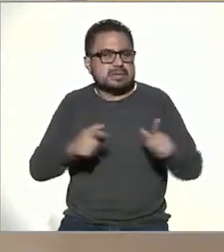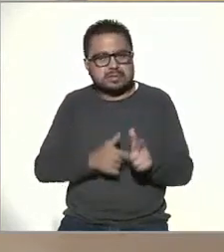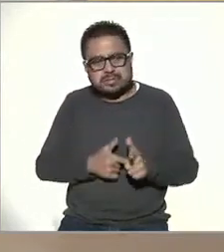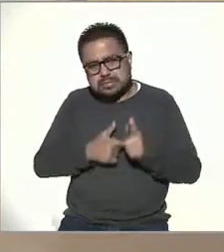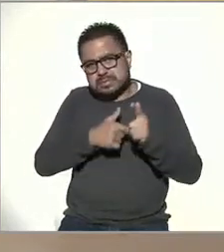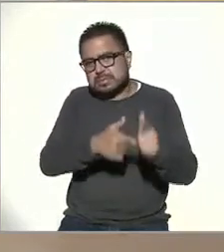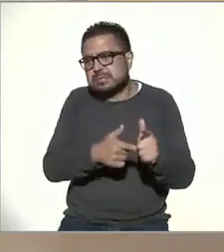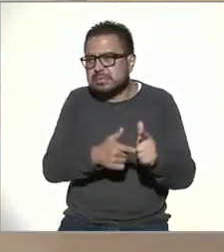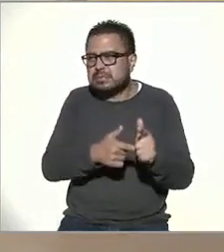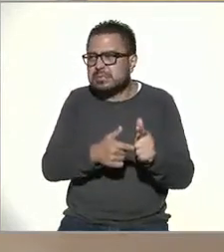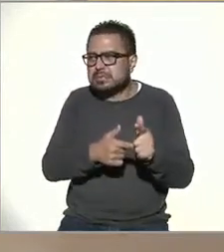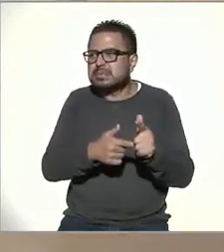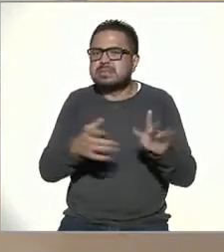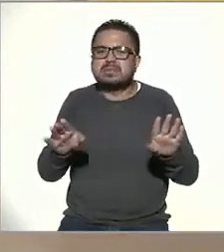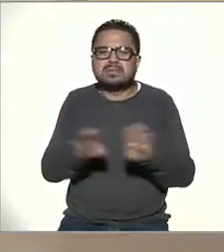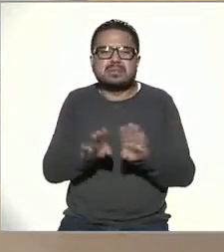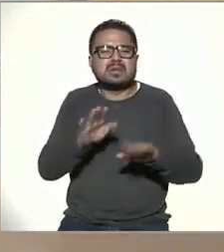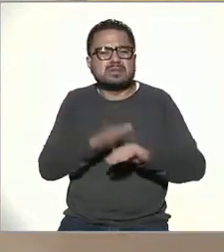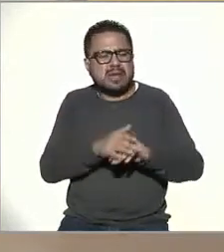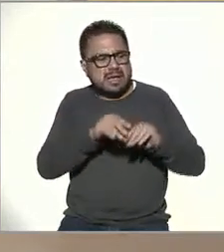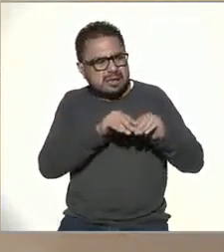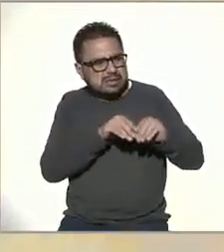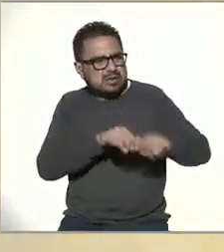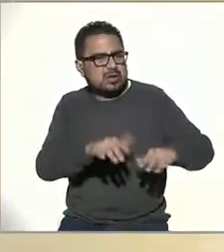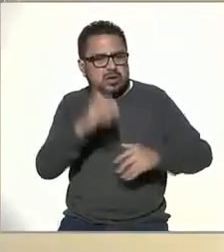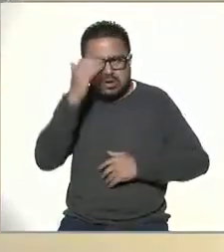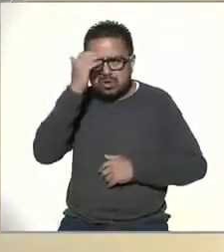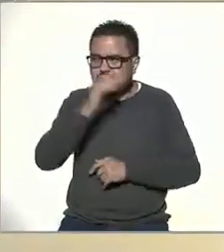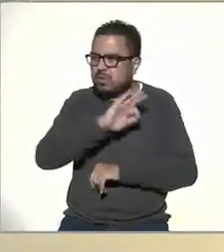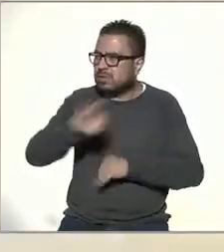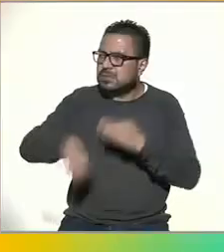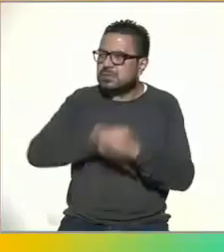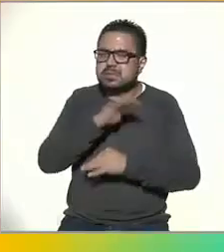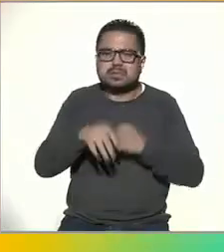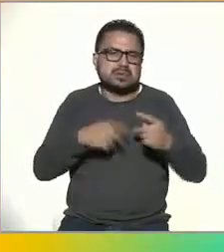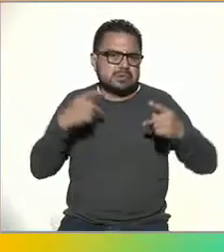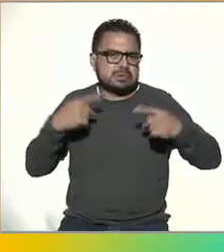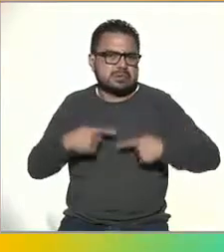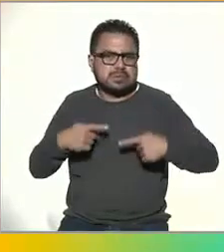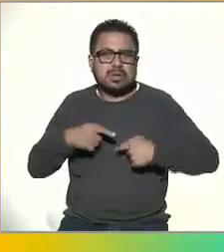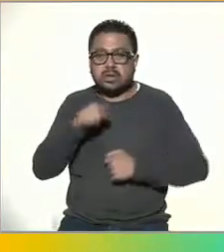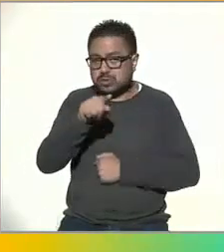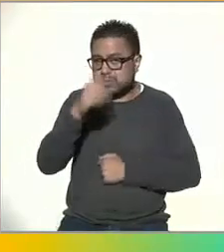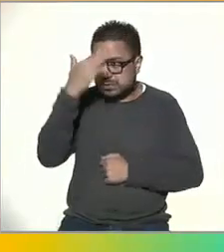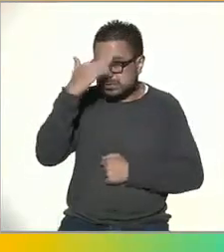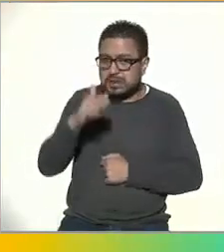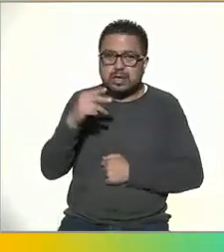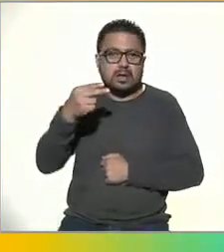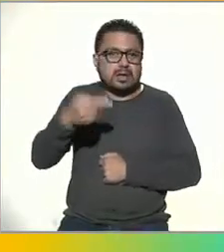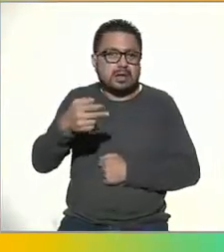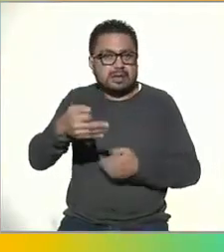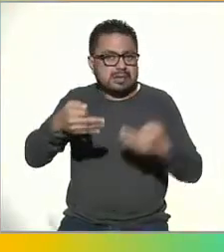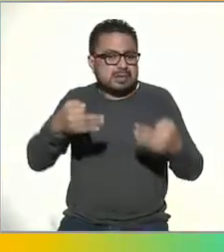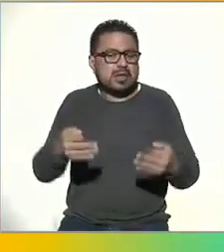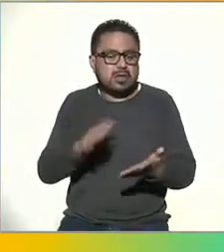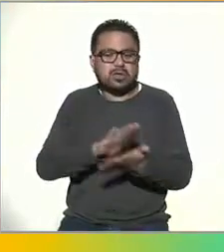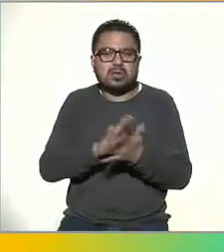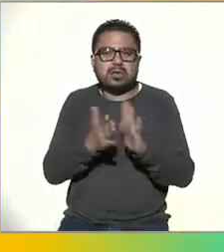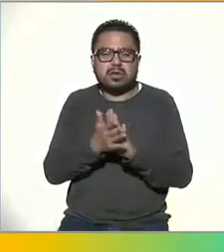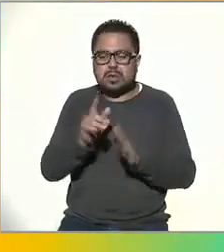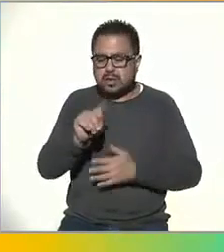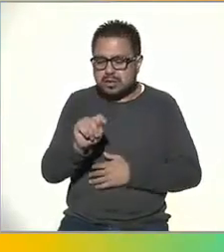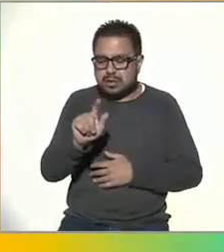expandiendo el conocimiento entre los usuarios. ¿No sabías que el verdadero nombre de la tortilla es